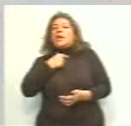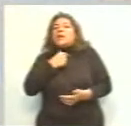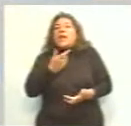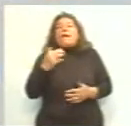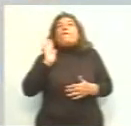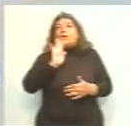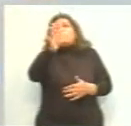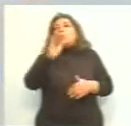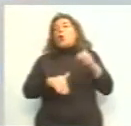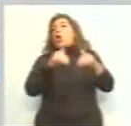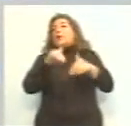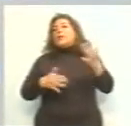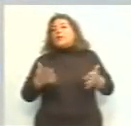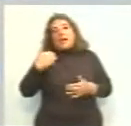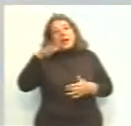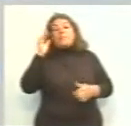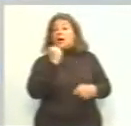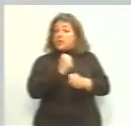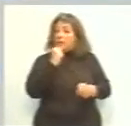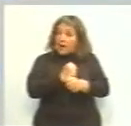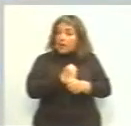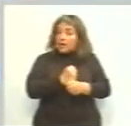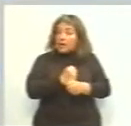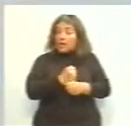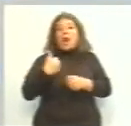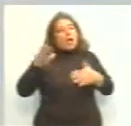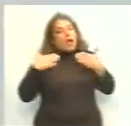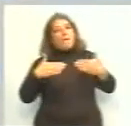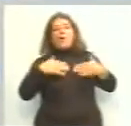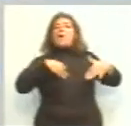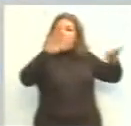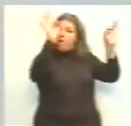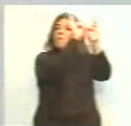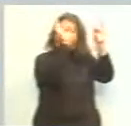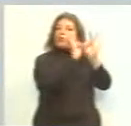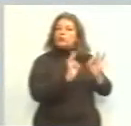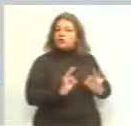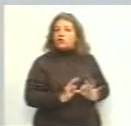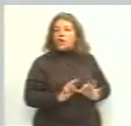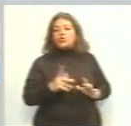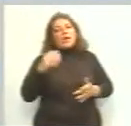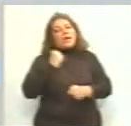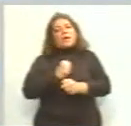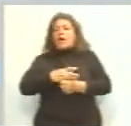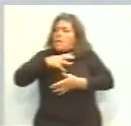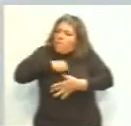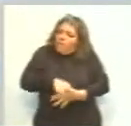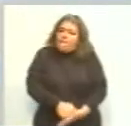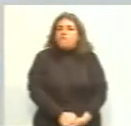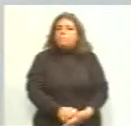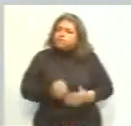ser... El que más trabaje, el que lleve adelante este proyecto y el que lo profundice, inclusive,